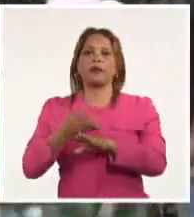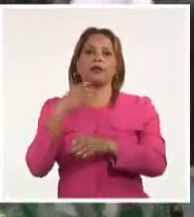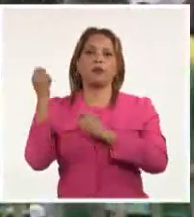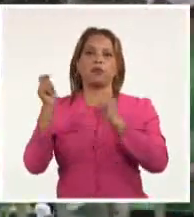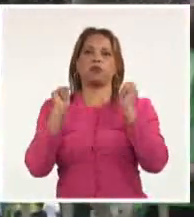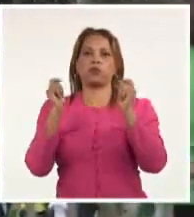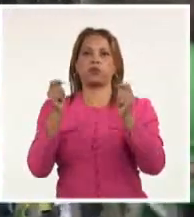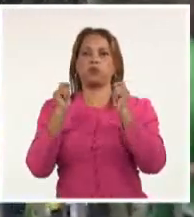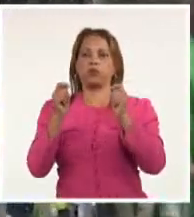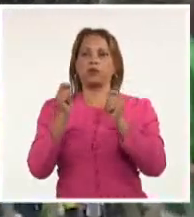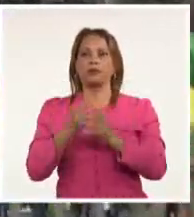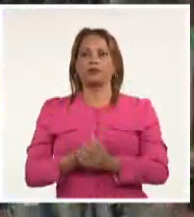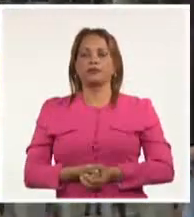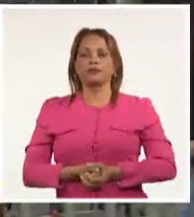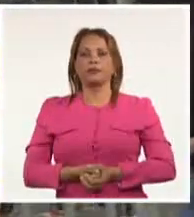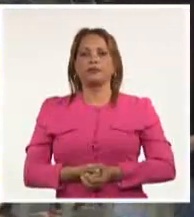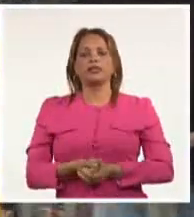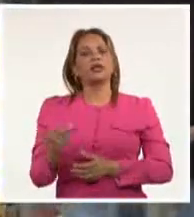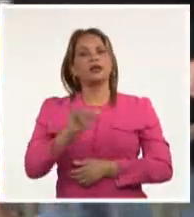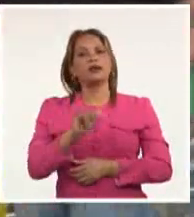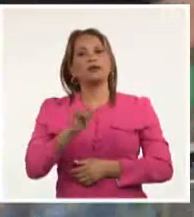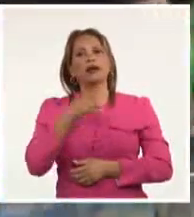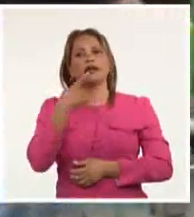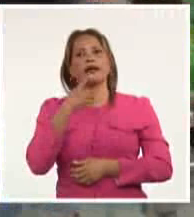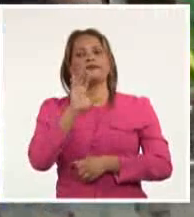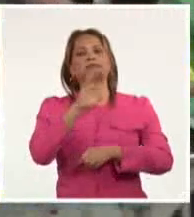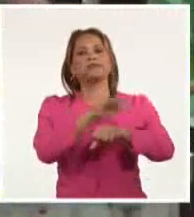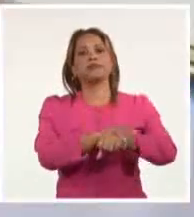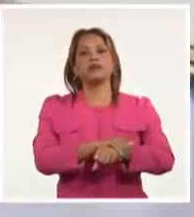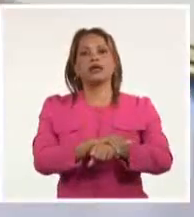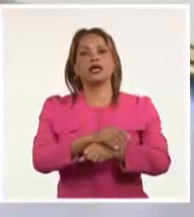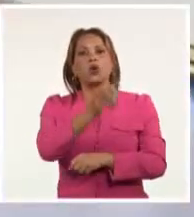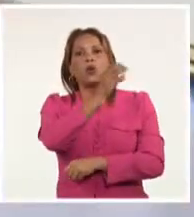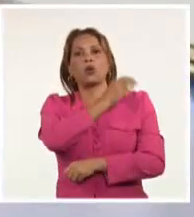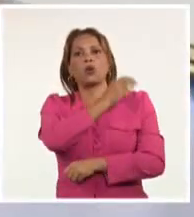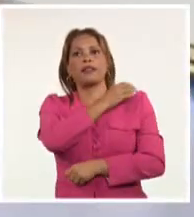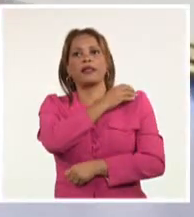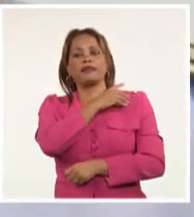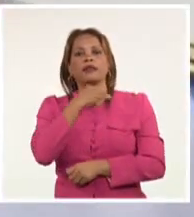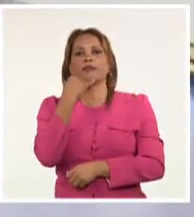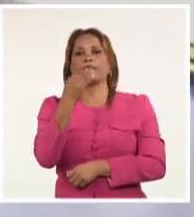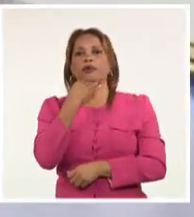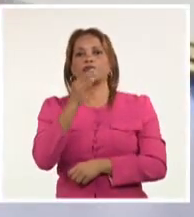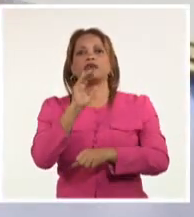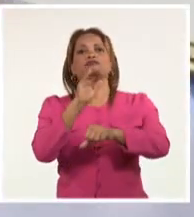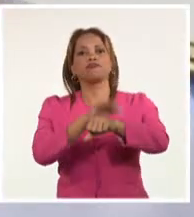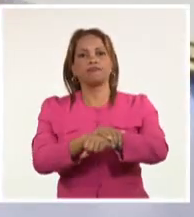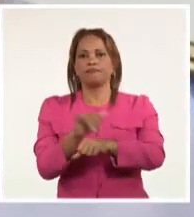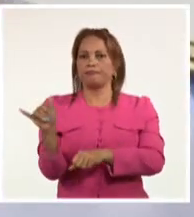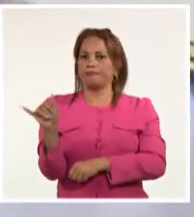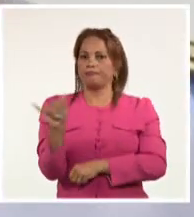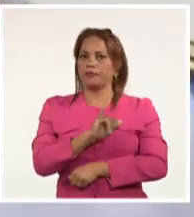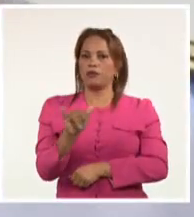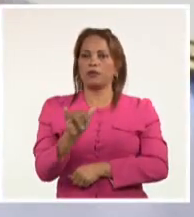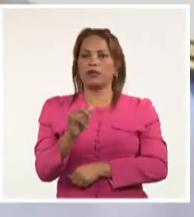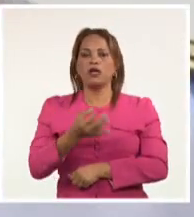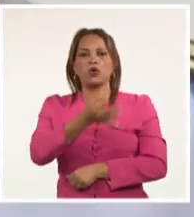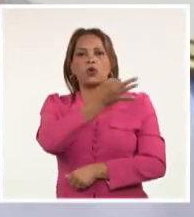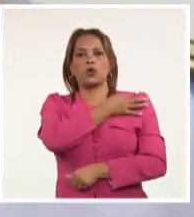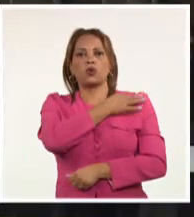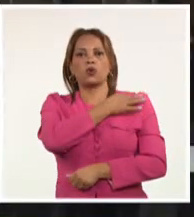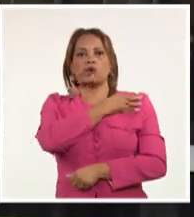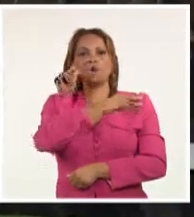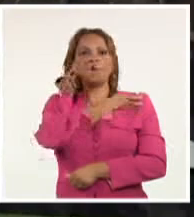magistrado Alexandre de Moraes también dispuso la captura del comandante de la Policía Militar del Distrito Federal, el coronel Fabio